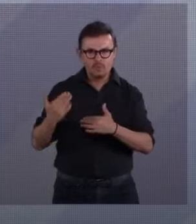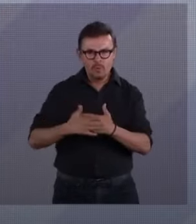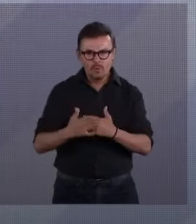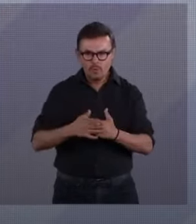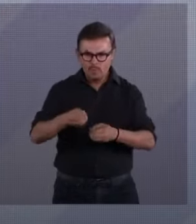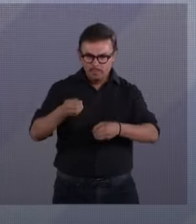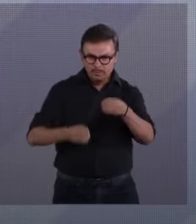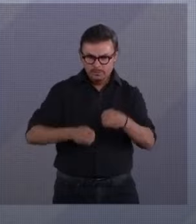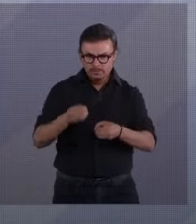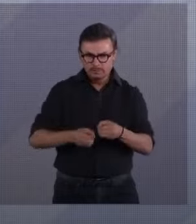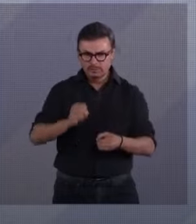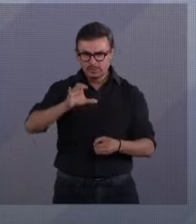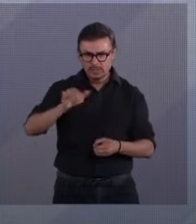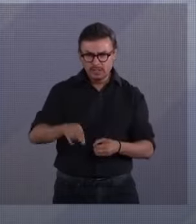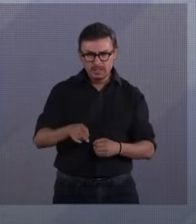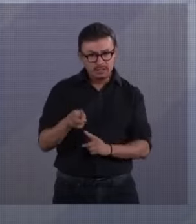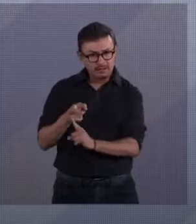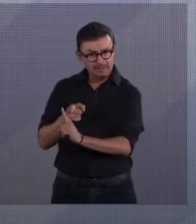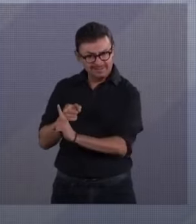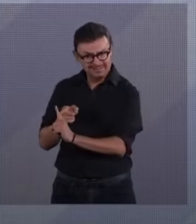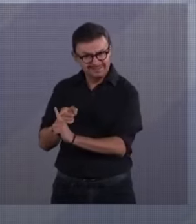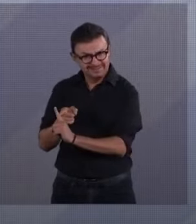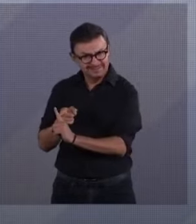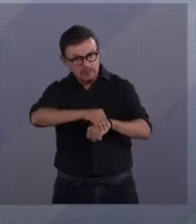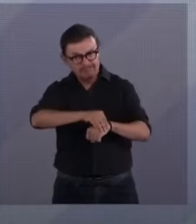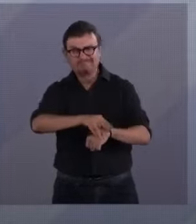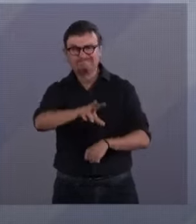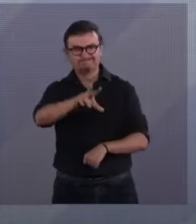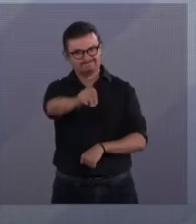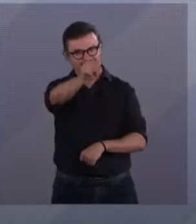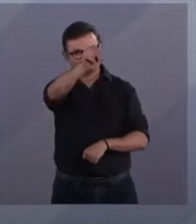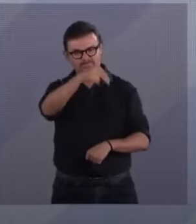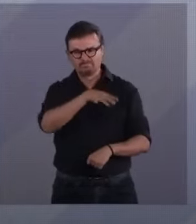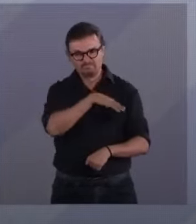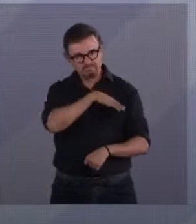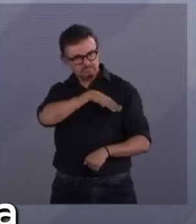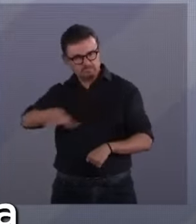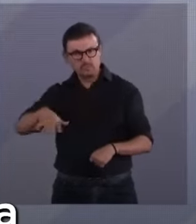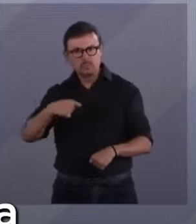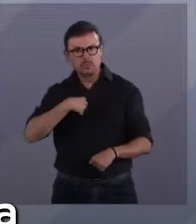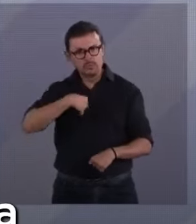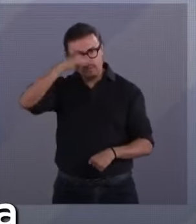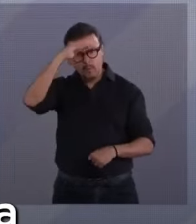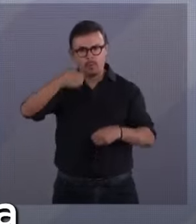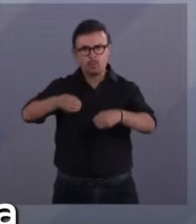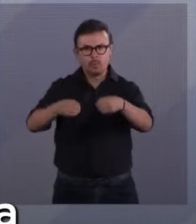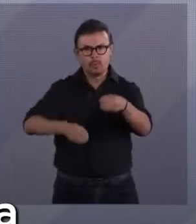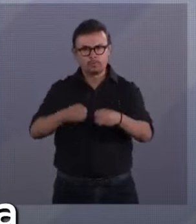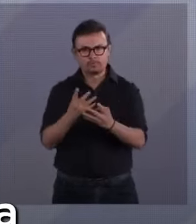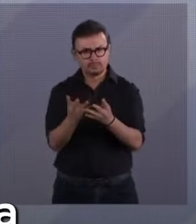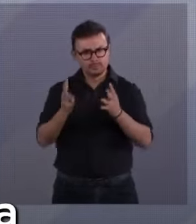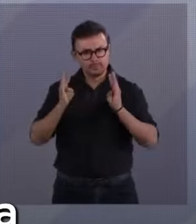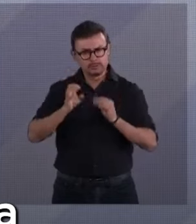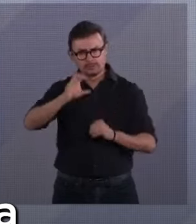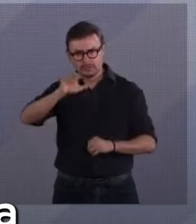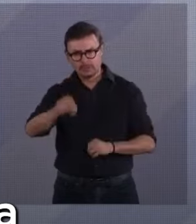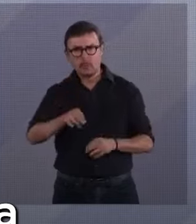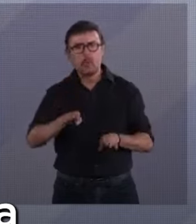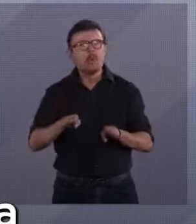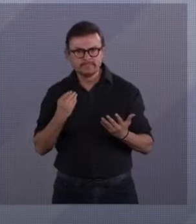Corte que no tenga los conocimientos. Los ministros de la Corte se deberían de nombrar con una